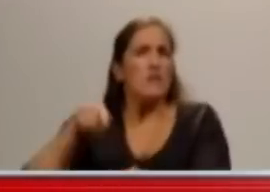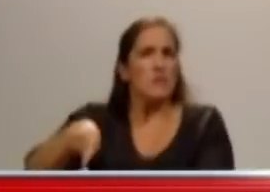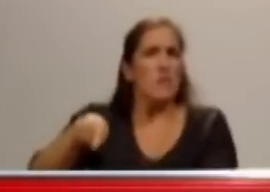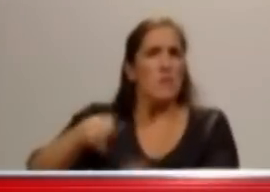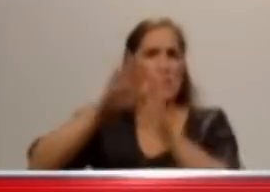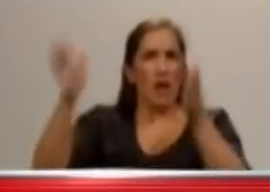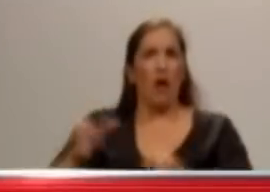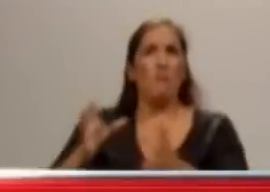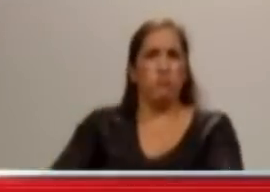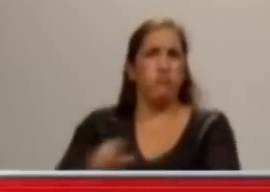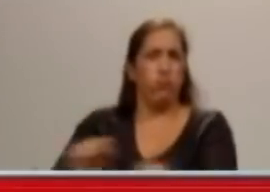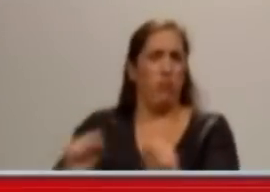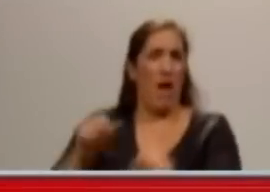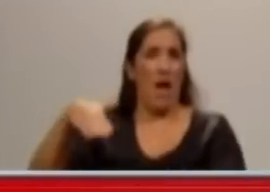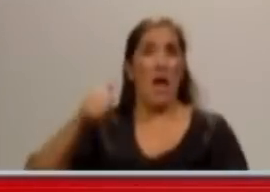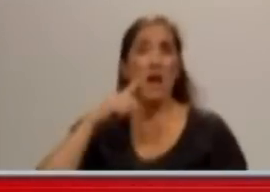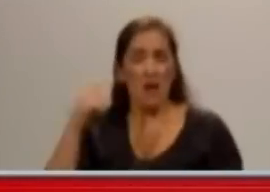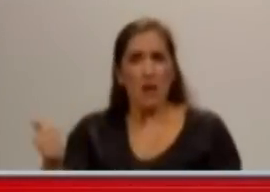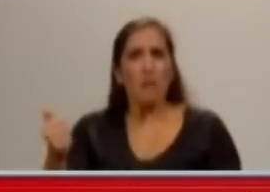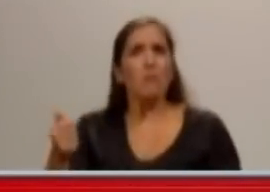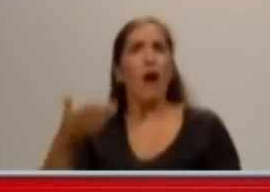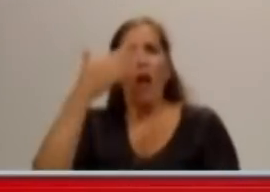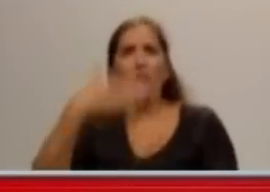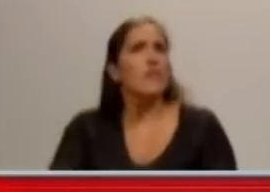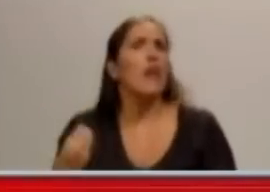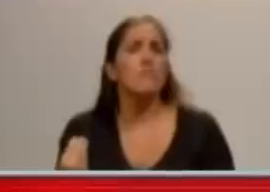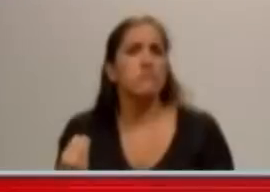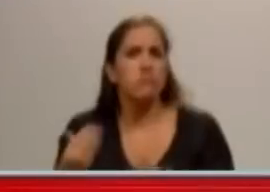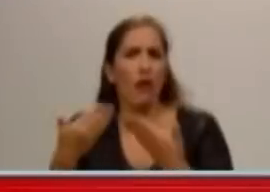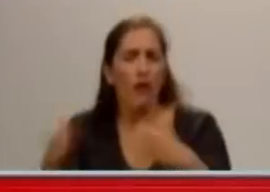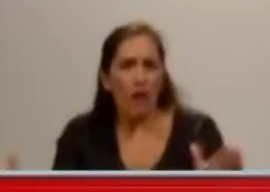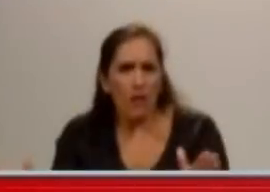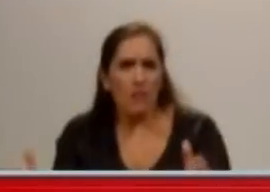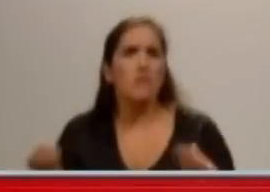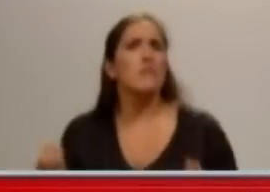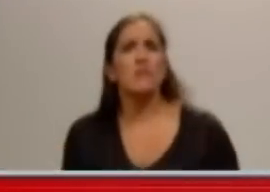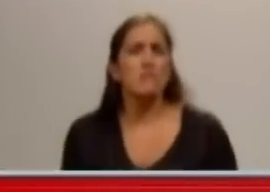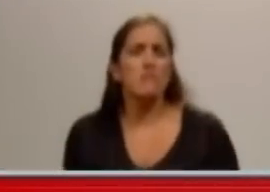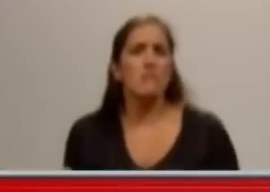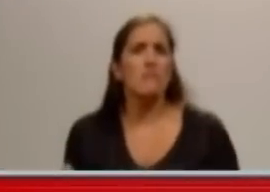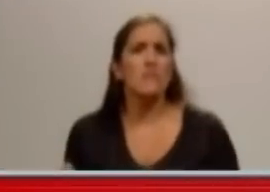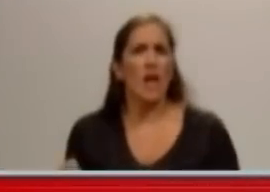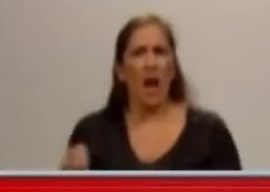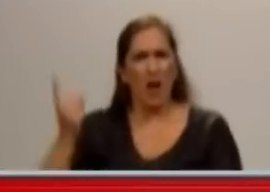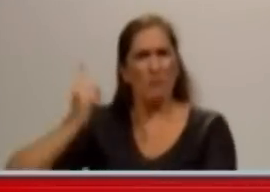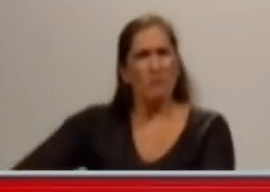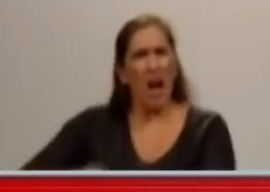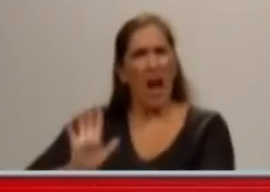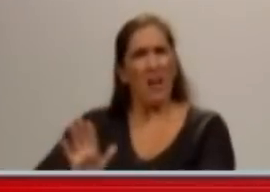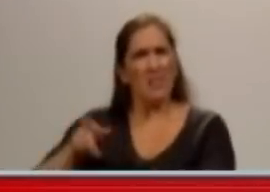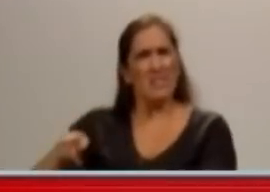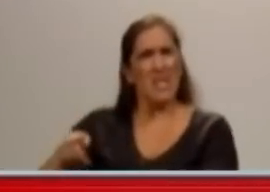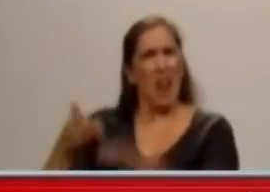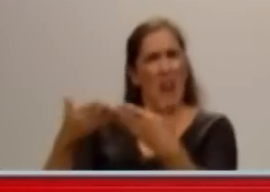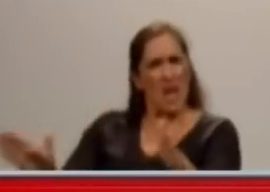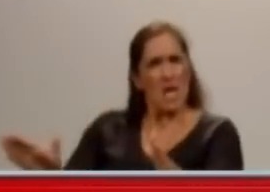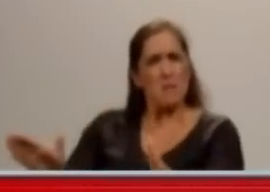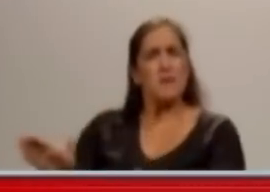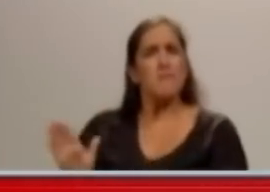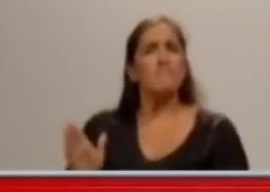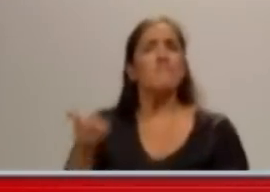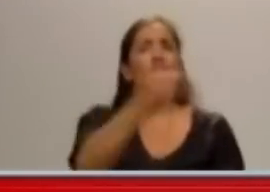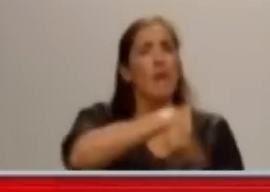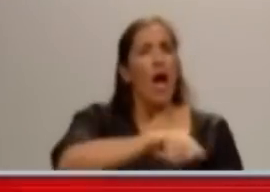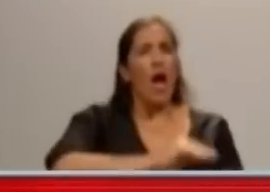trabajo de chequearlo, y efectivamente, en el 2007, Irán hace mención de esta idea del comité, que seguramente era